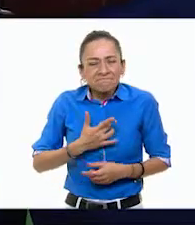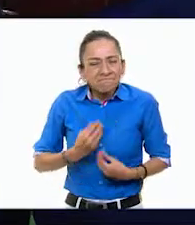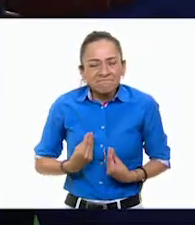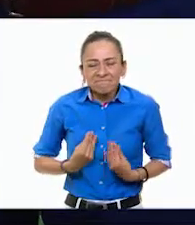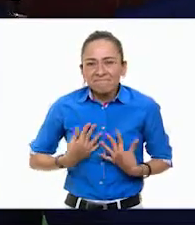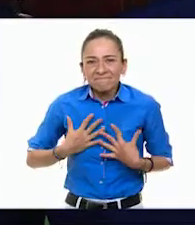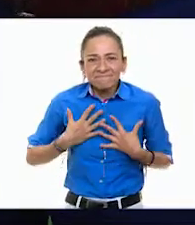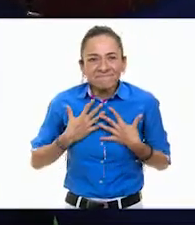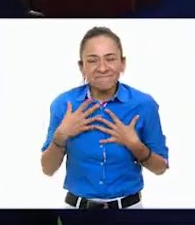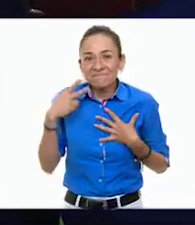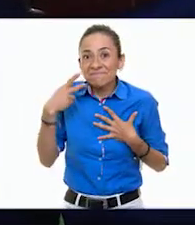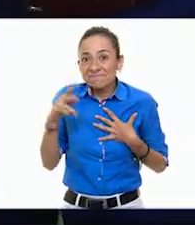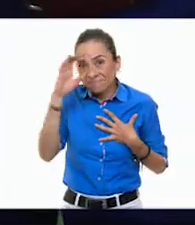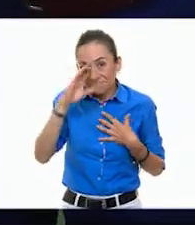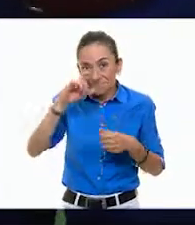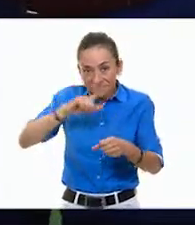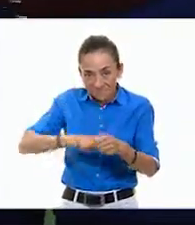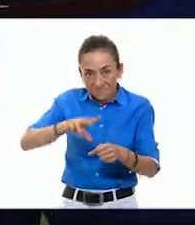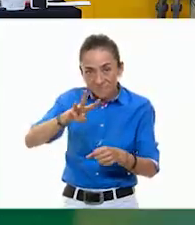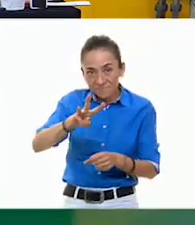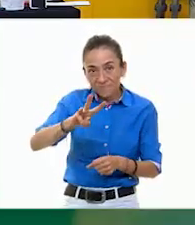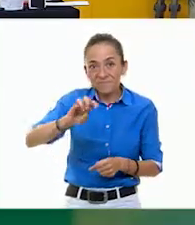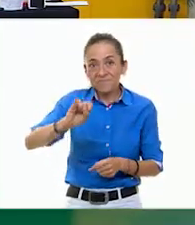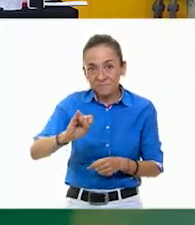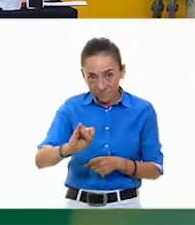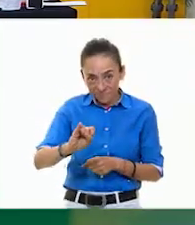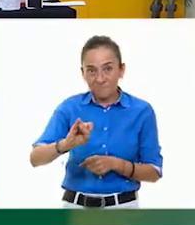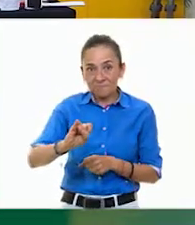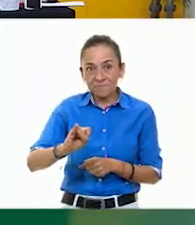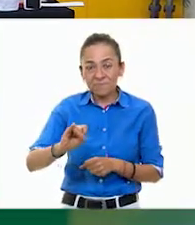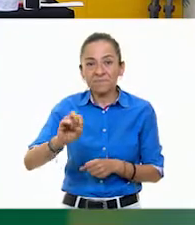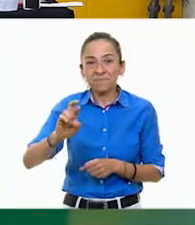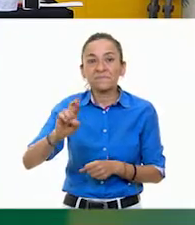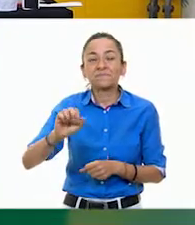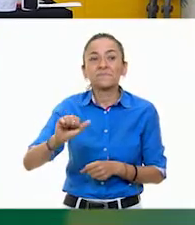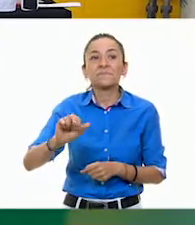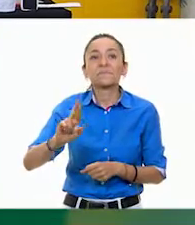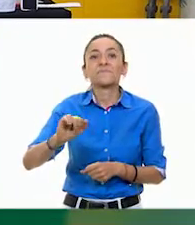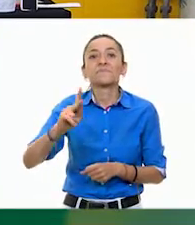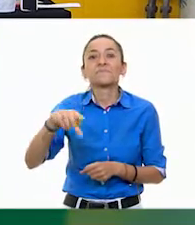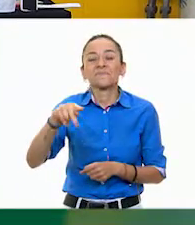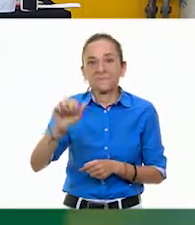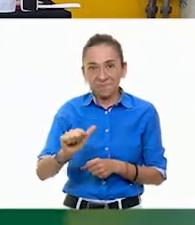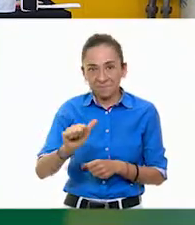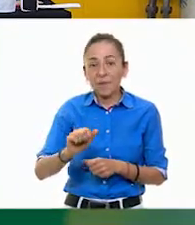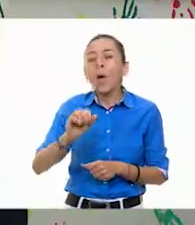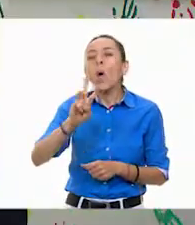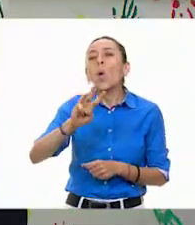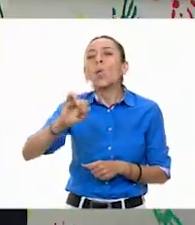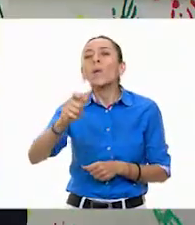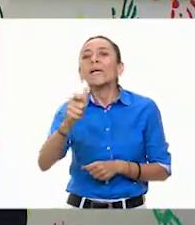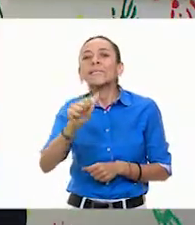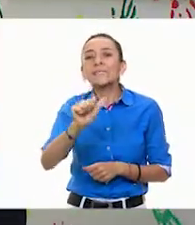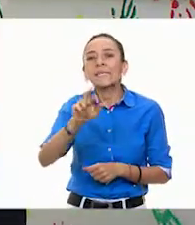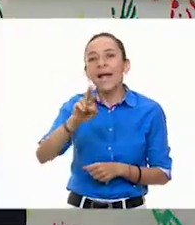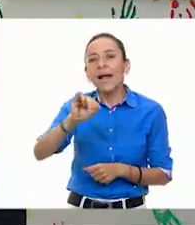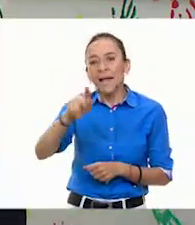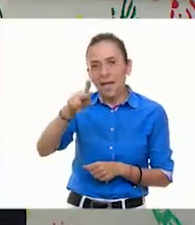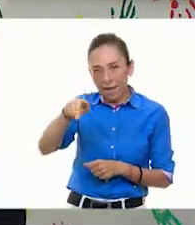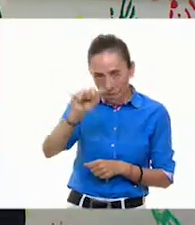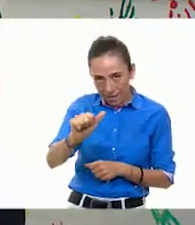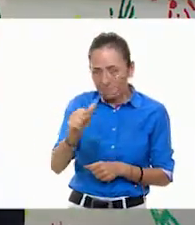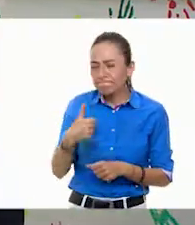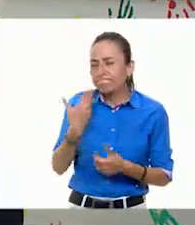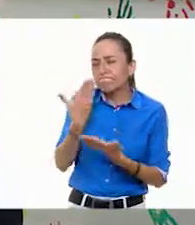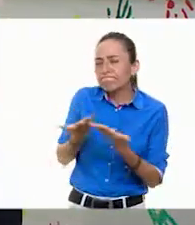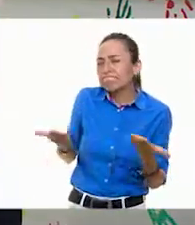cultura wixárika y en este caso, pues, es un sol. Un sol, muy bien. A ver, lo voy a mostrar aquí para